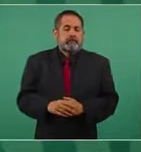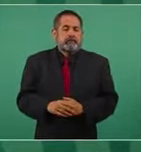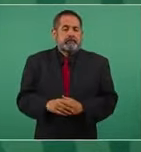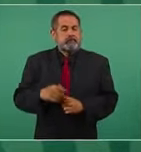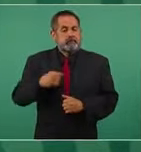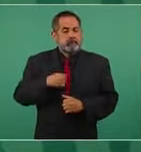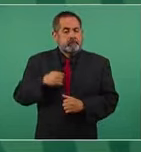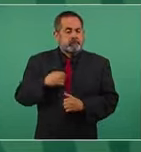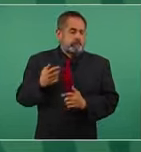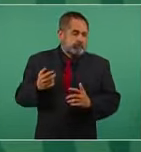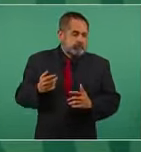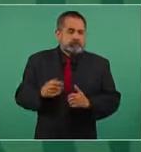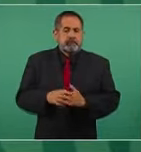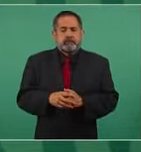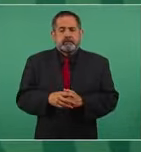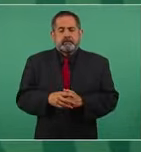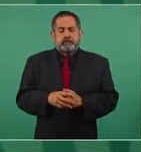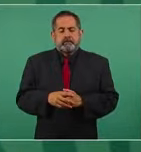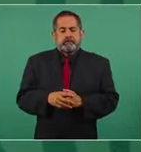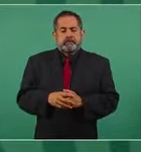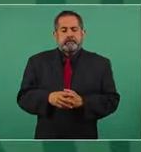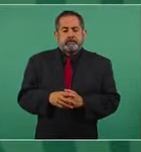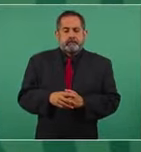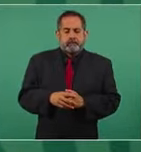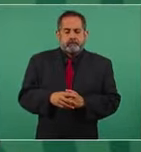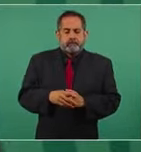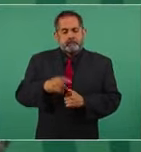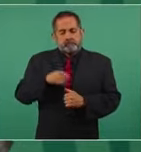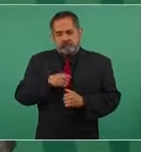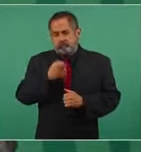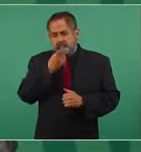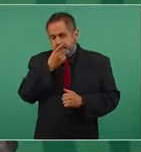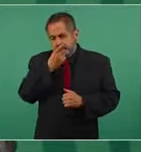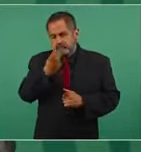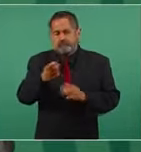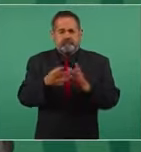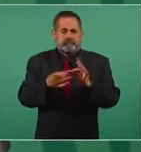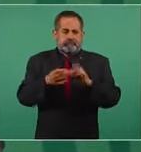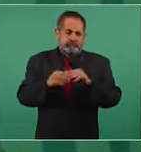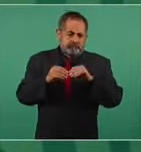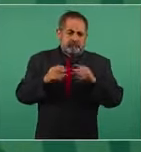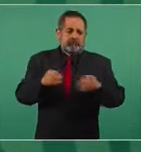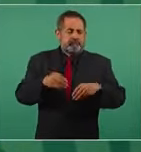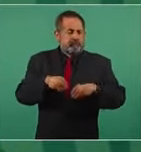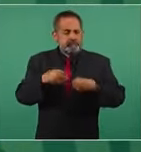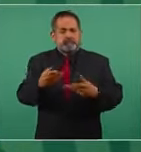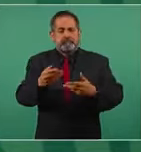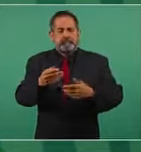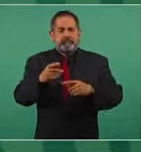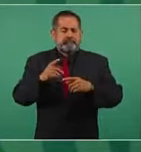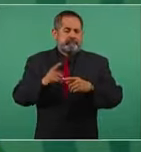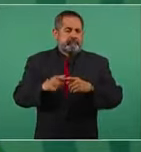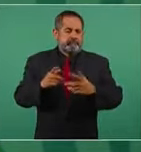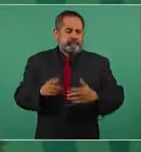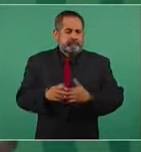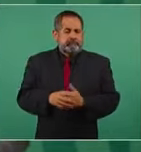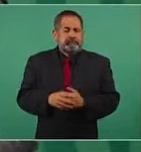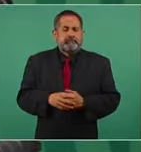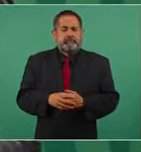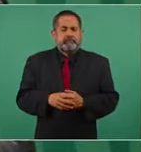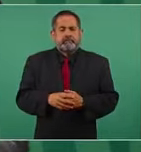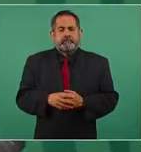Yo sólo puedo manifestarle al pueblo de México y lo hago,